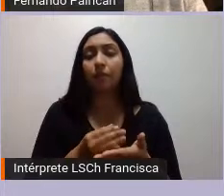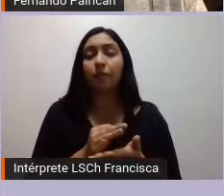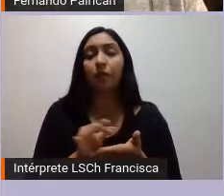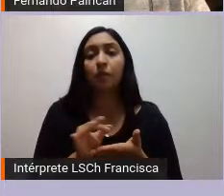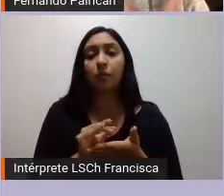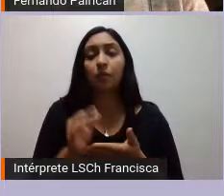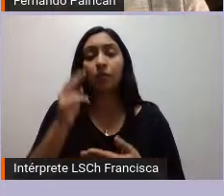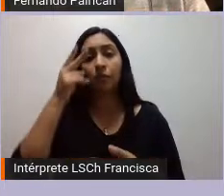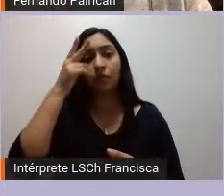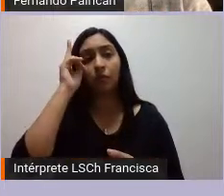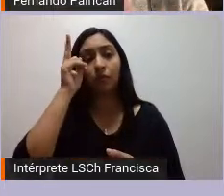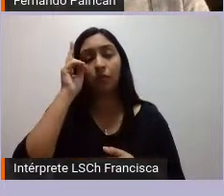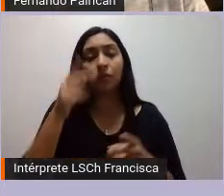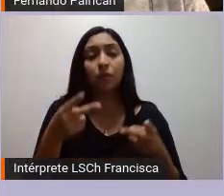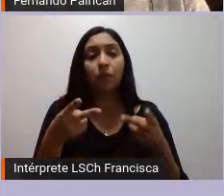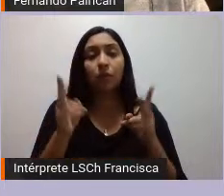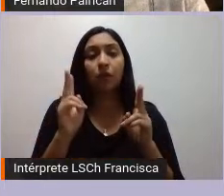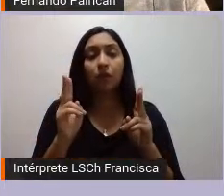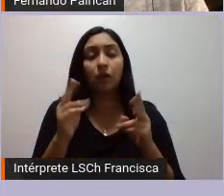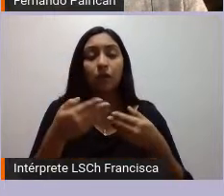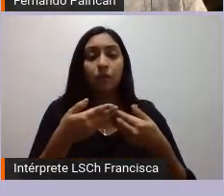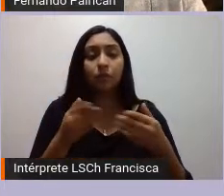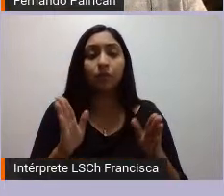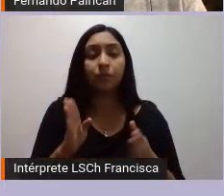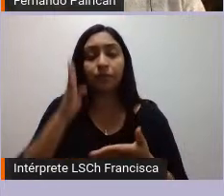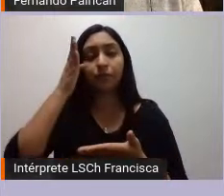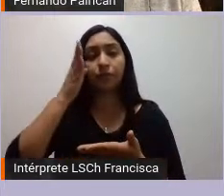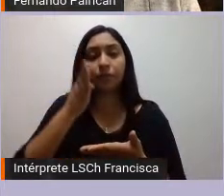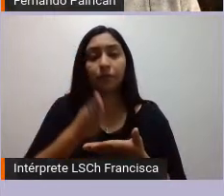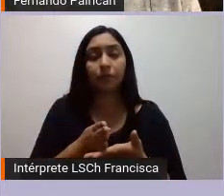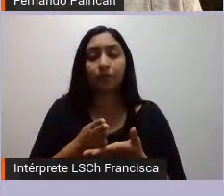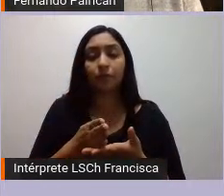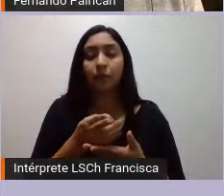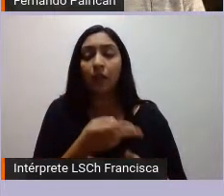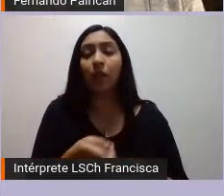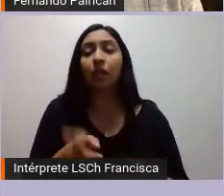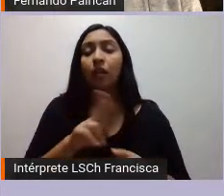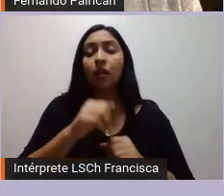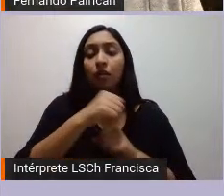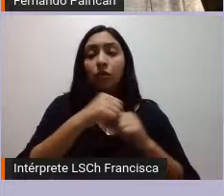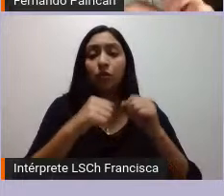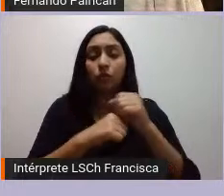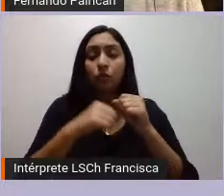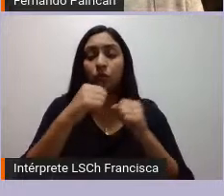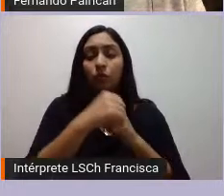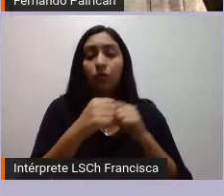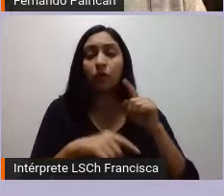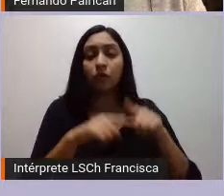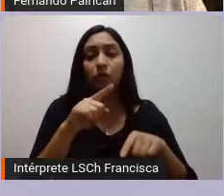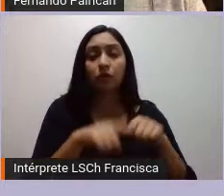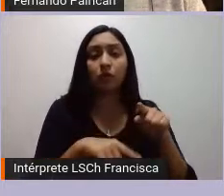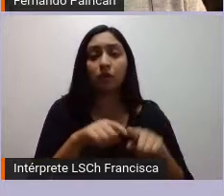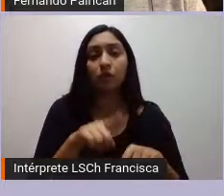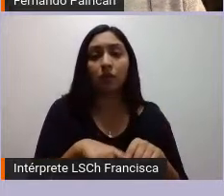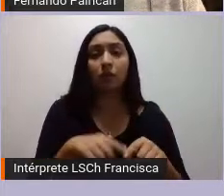a la libre determinación y a la restitución territorial también como lo dice John y Jan Kamoraf